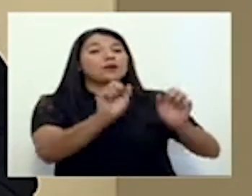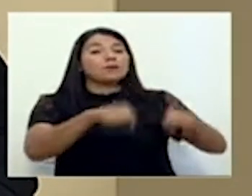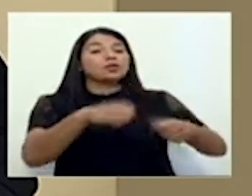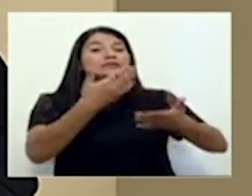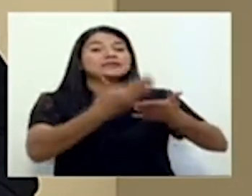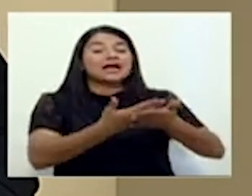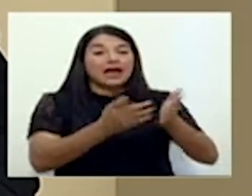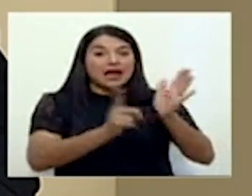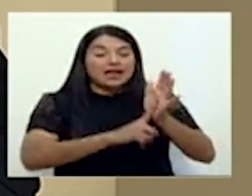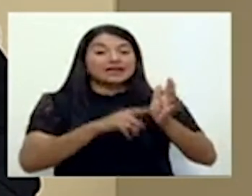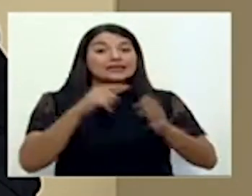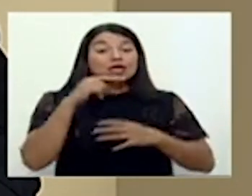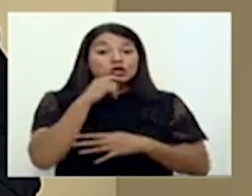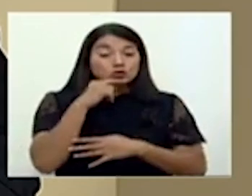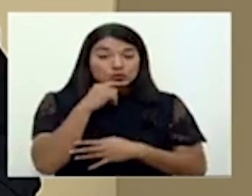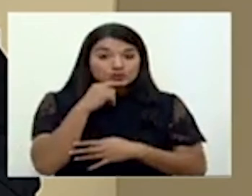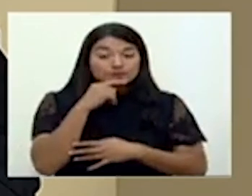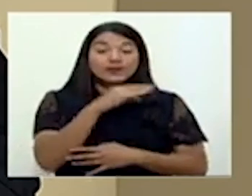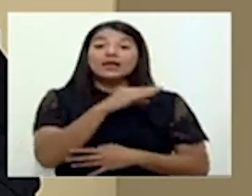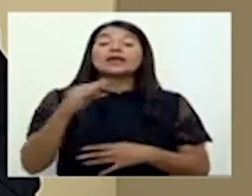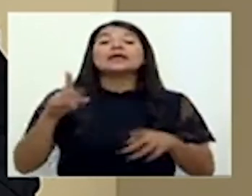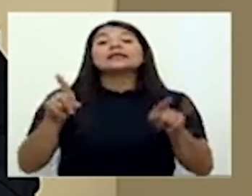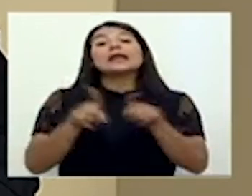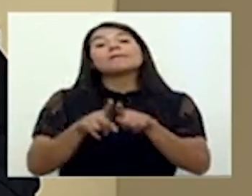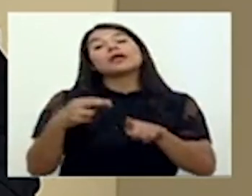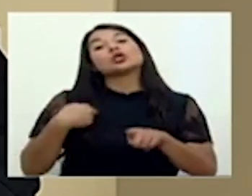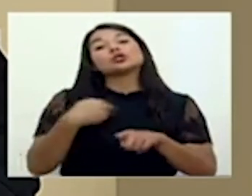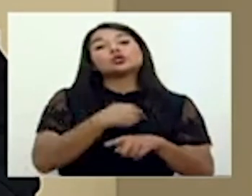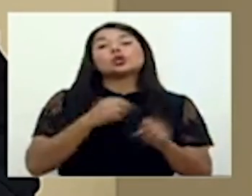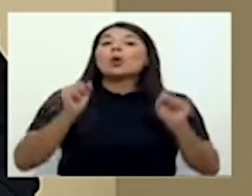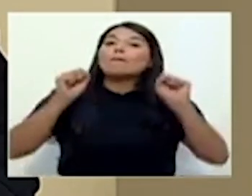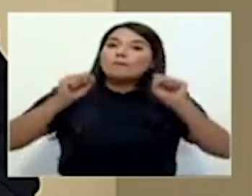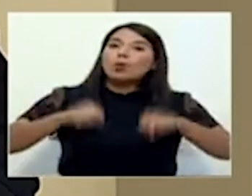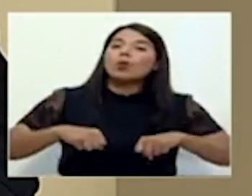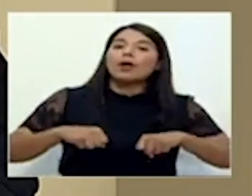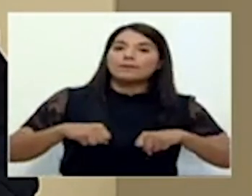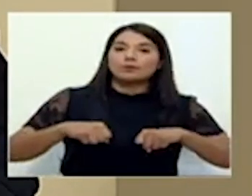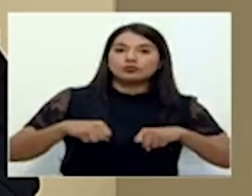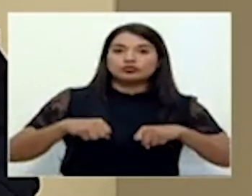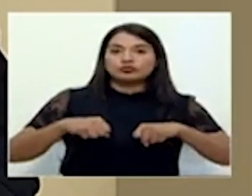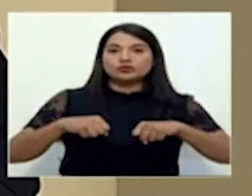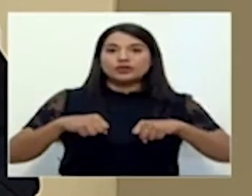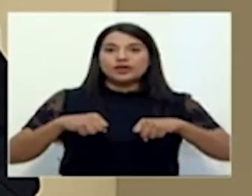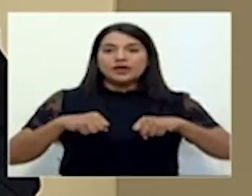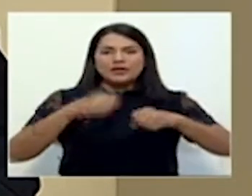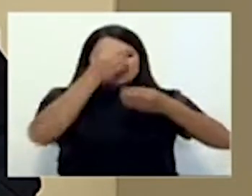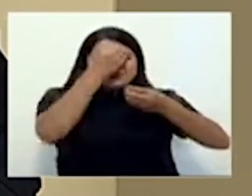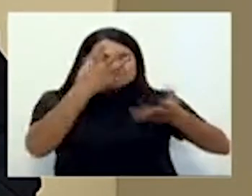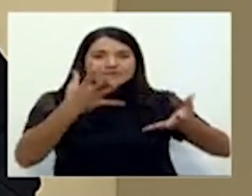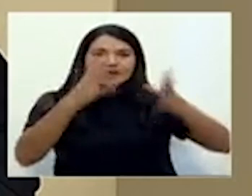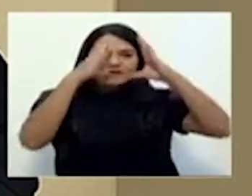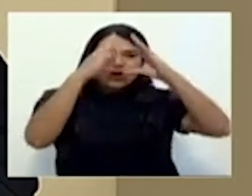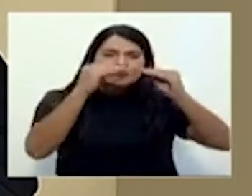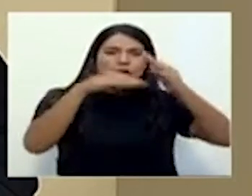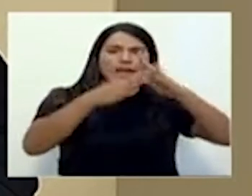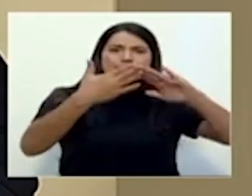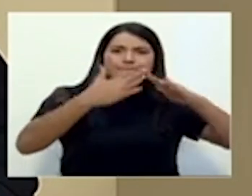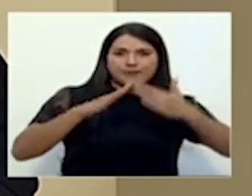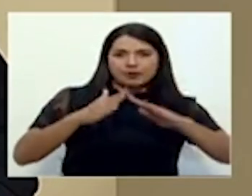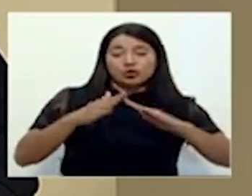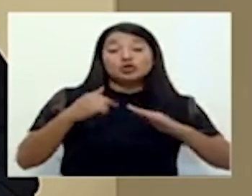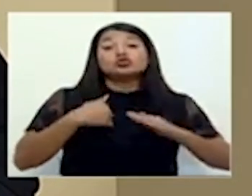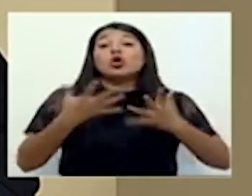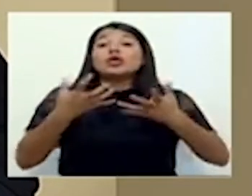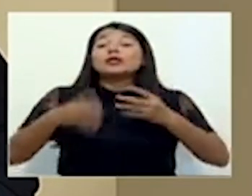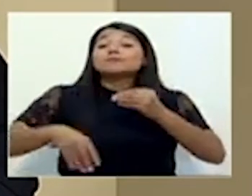amarilla, y también que podamos precisar esa información a nivel de barrios, a nivel de comunidades. Quisiera comentar